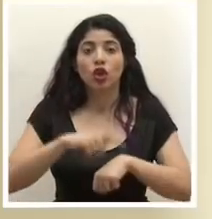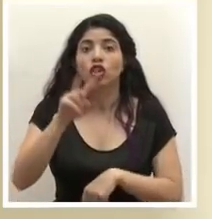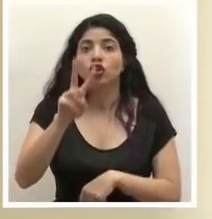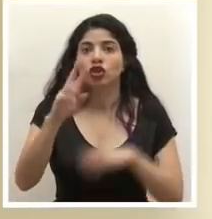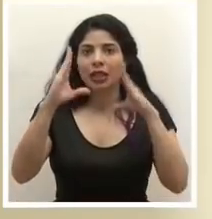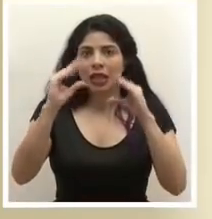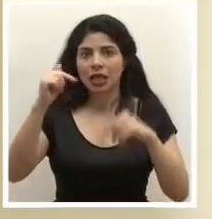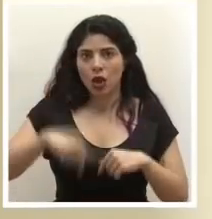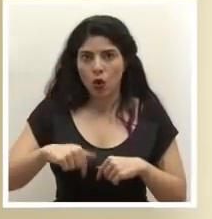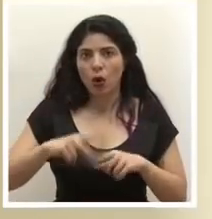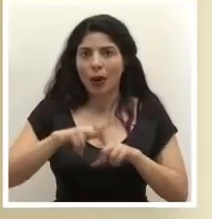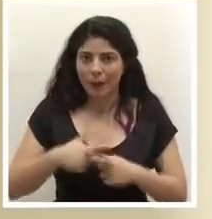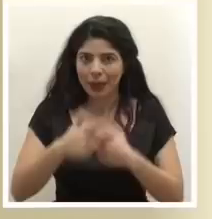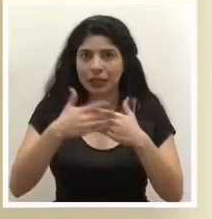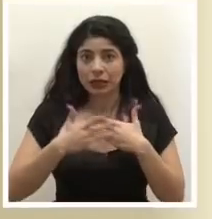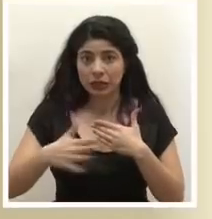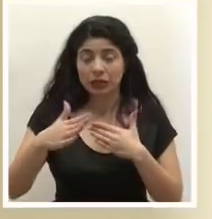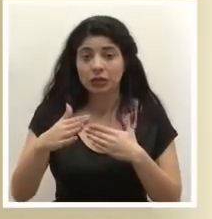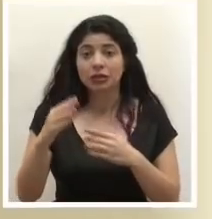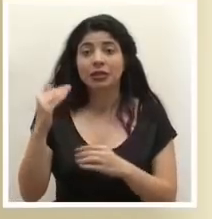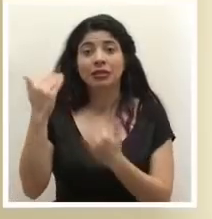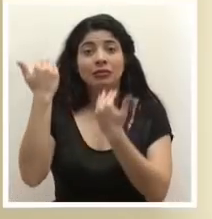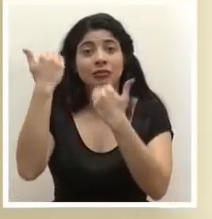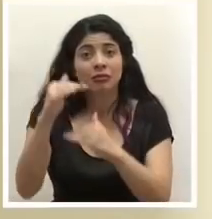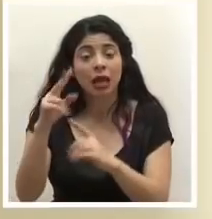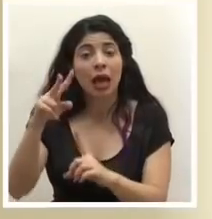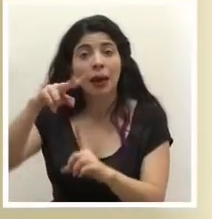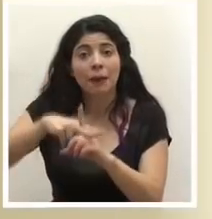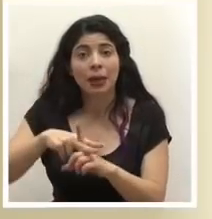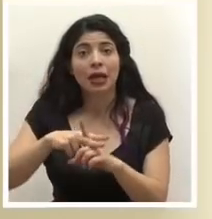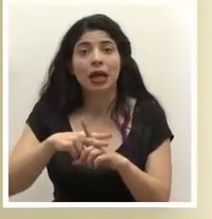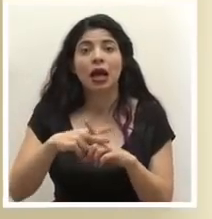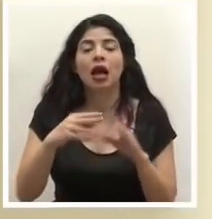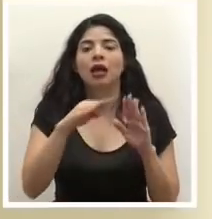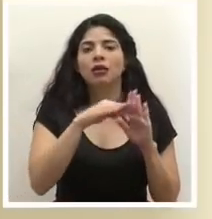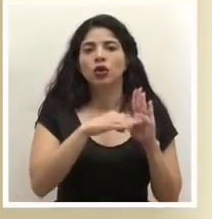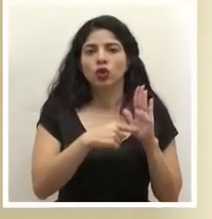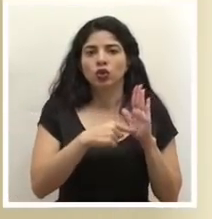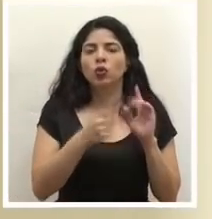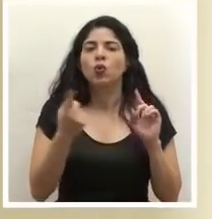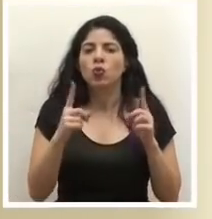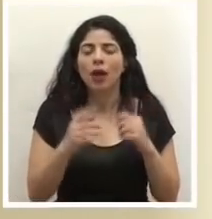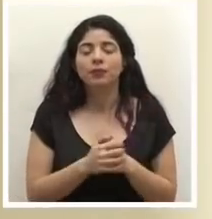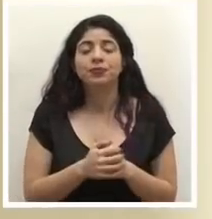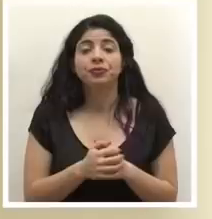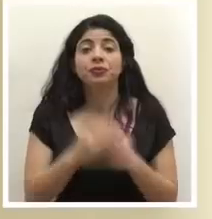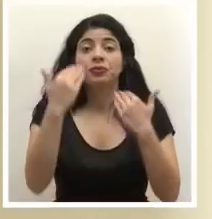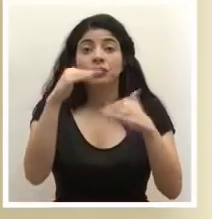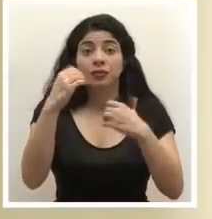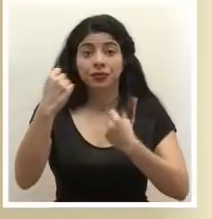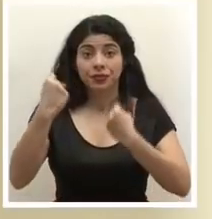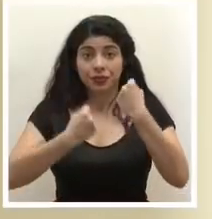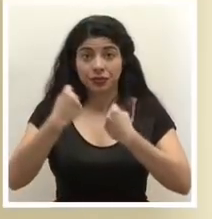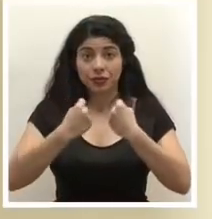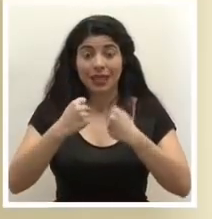tarde de hoy y cuyas medidas se estarán implementando según las siguientes condiciones. En cuanto a la restricción vehicular,